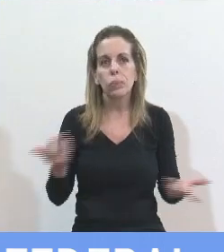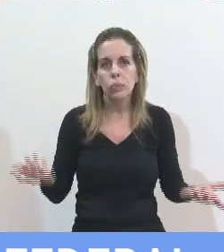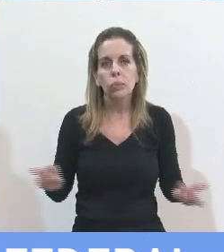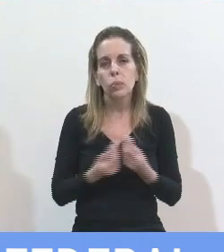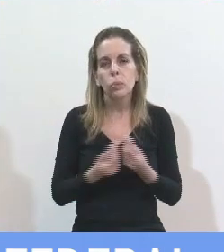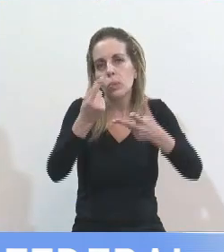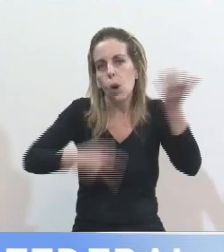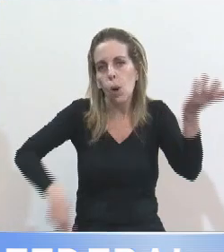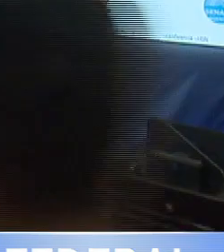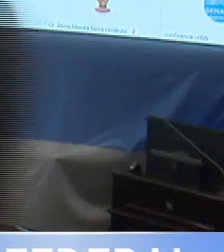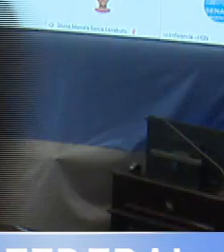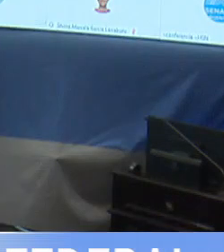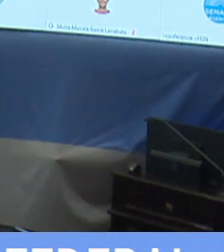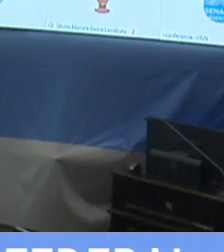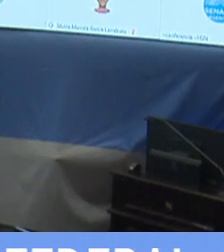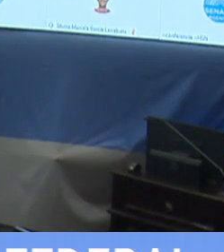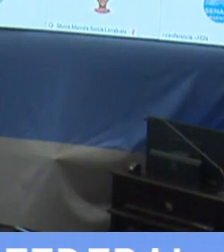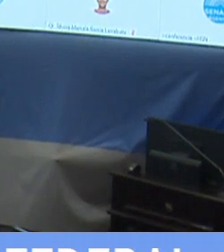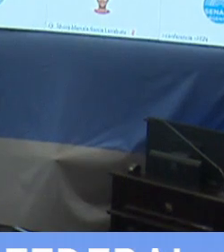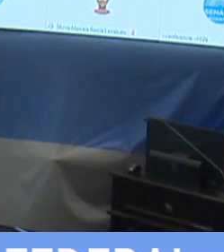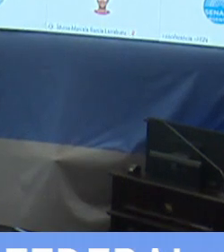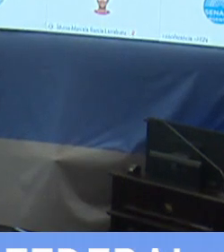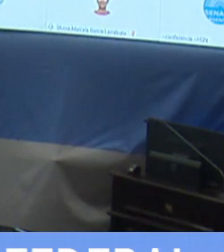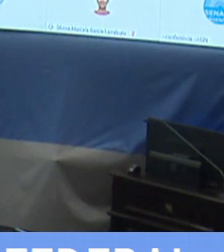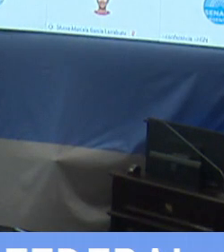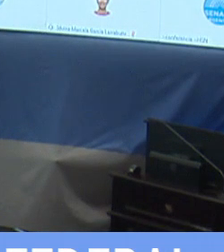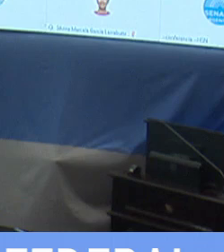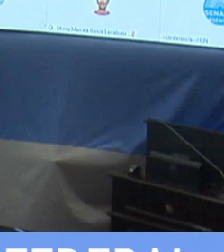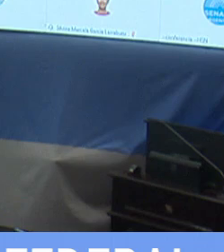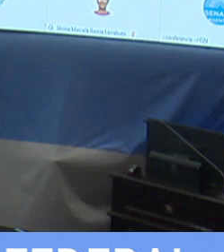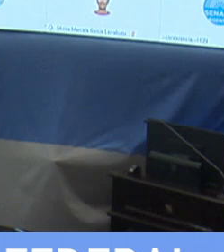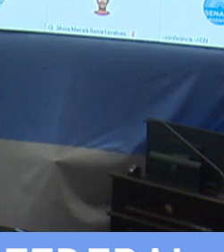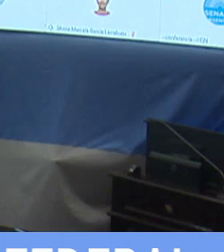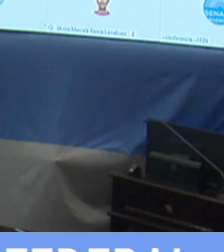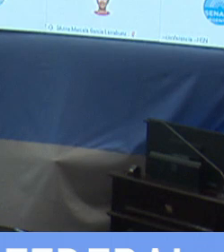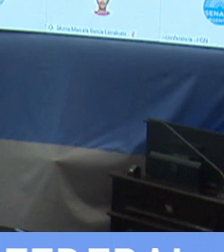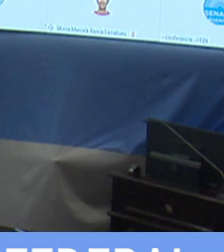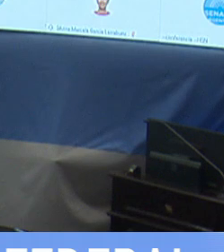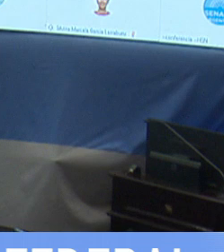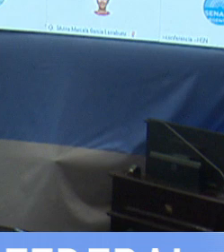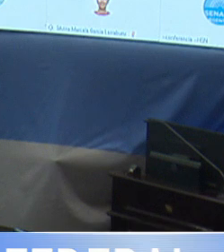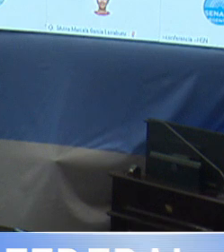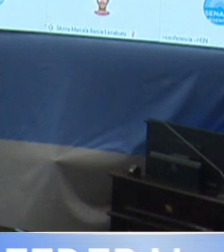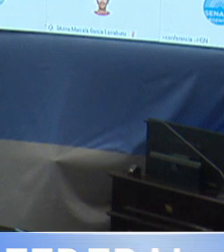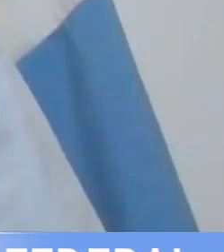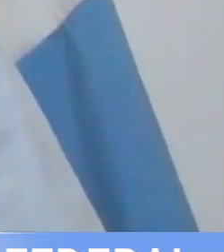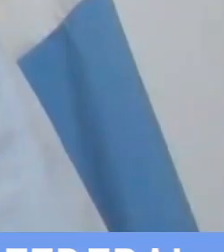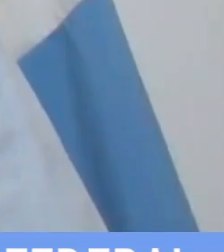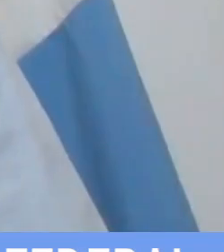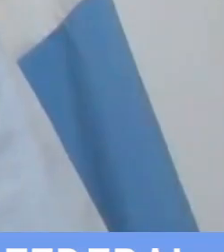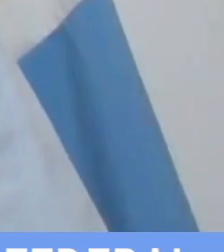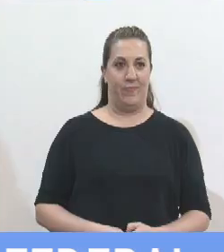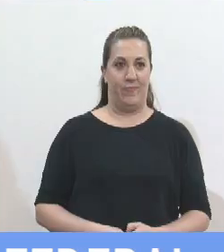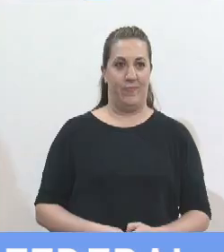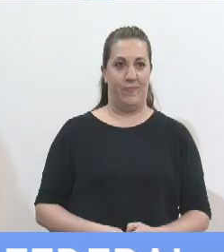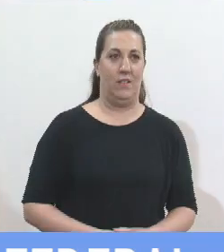comentado mucho sobre el sentido de oportunidad y la conveniencia de tratar este